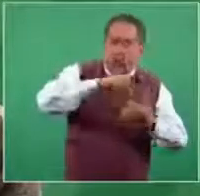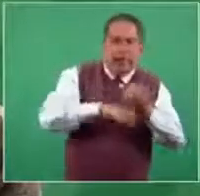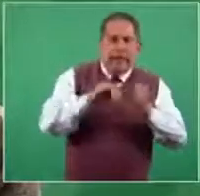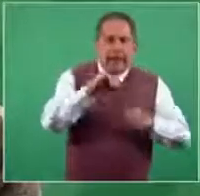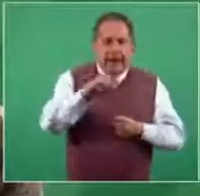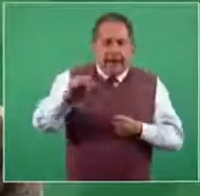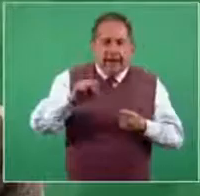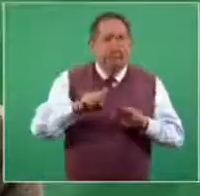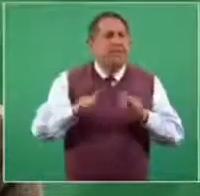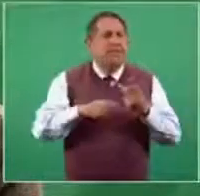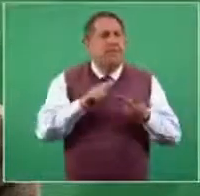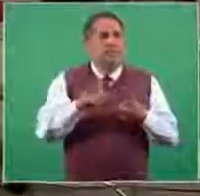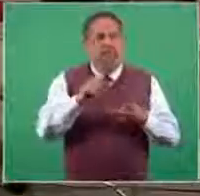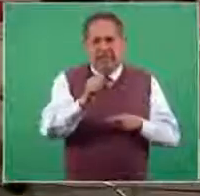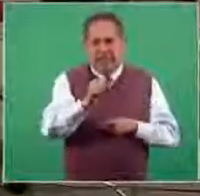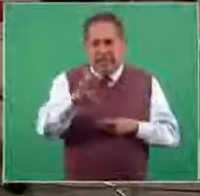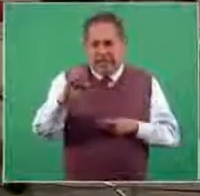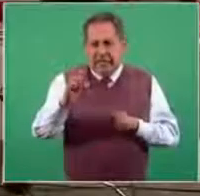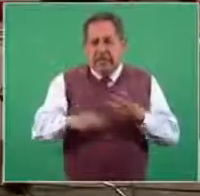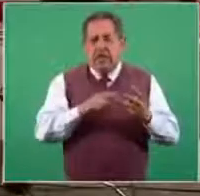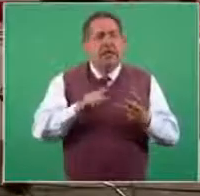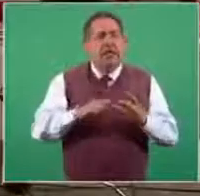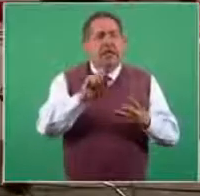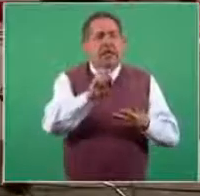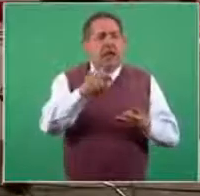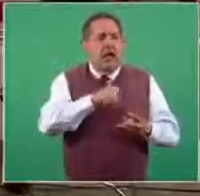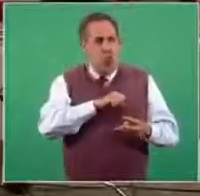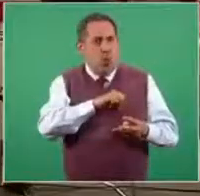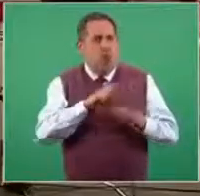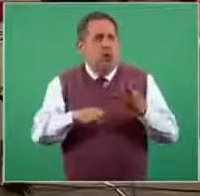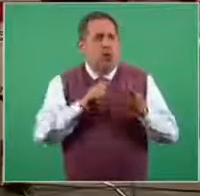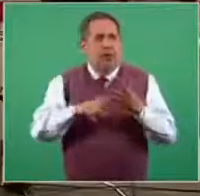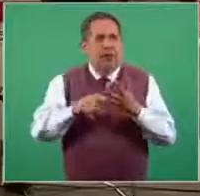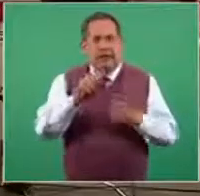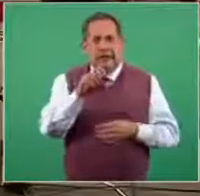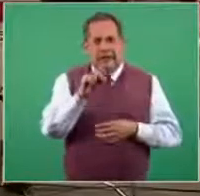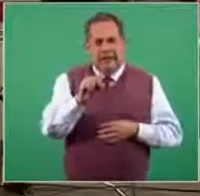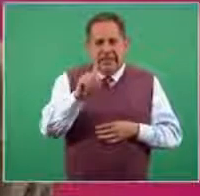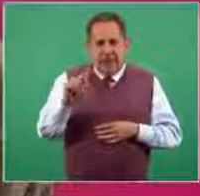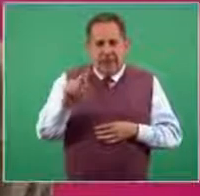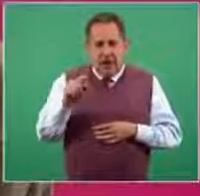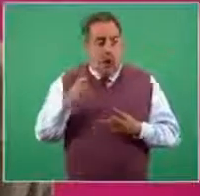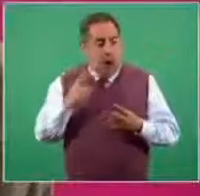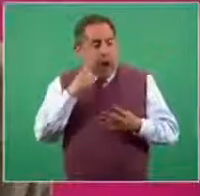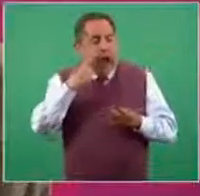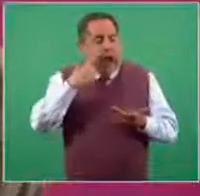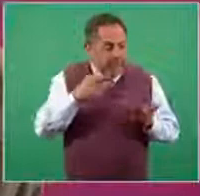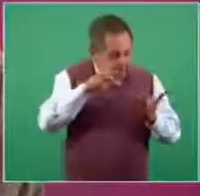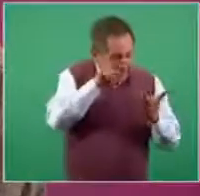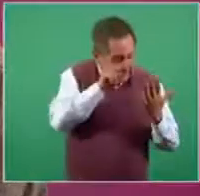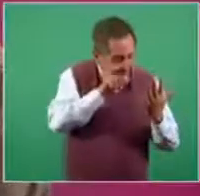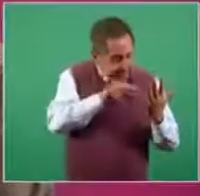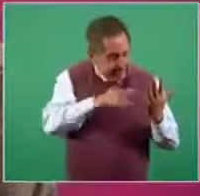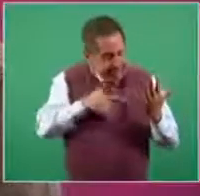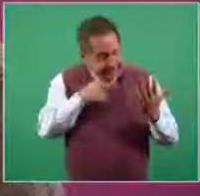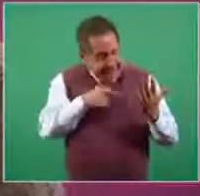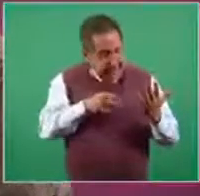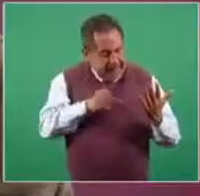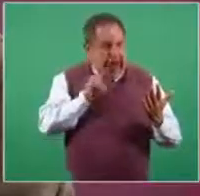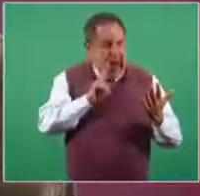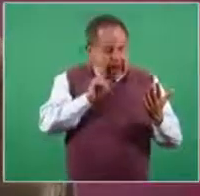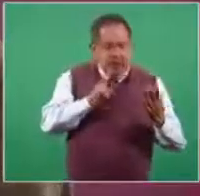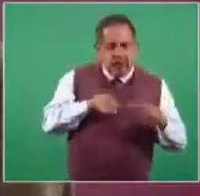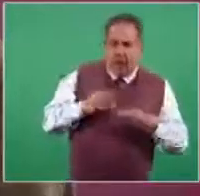la Secretaría de Economía, la Secretaría de Salud y la Secretaría del Trabajo. Y vamos a ver si algún restará algo por